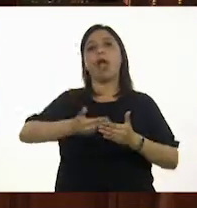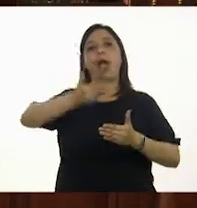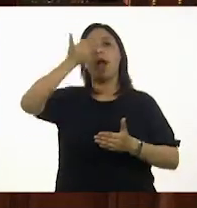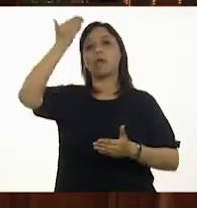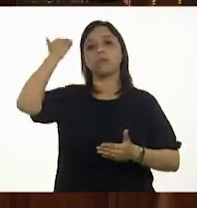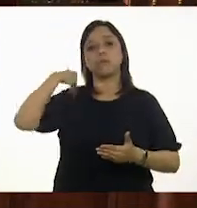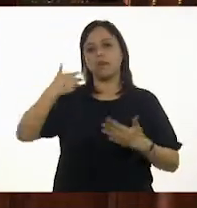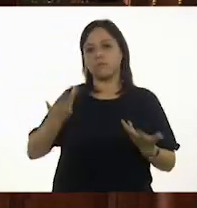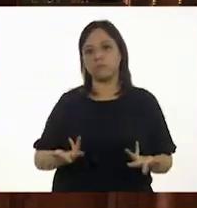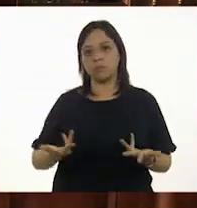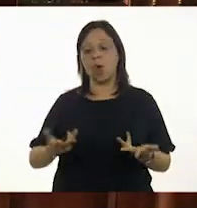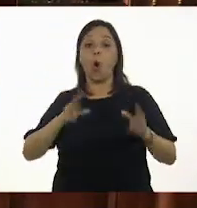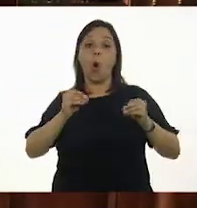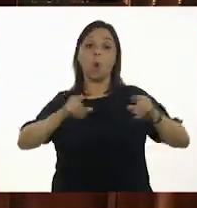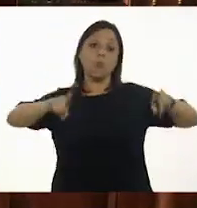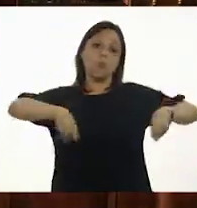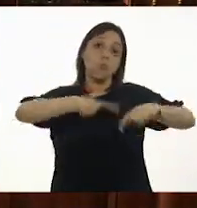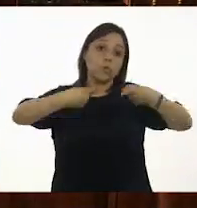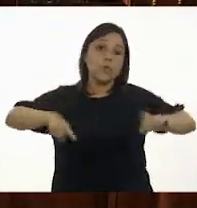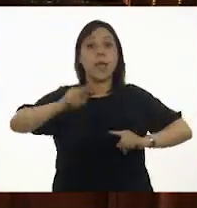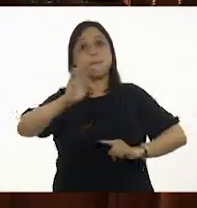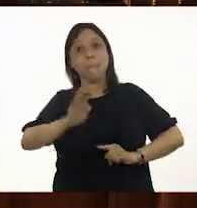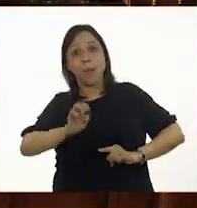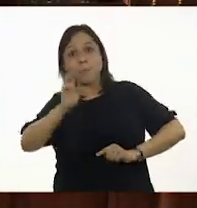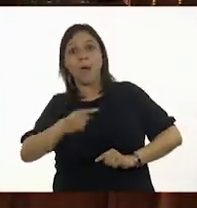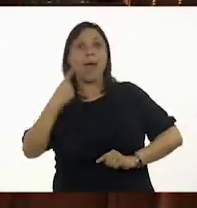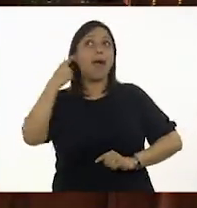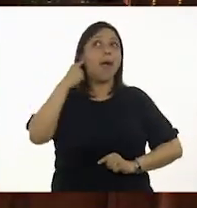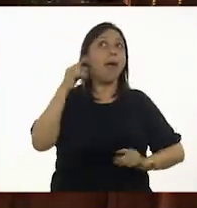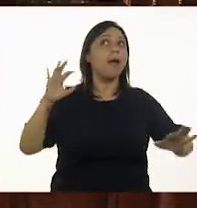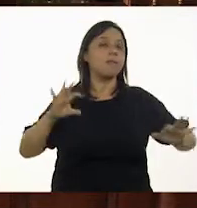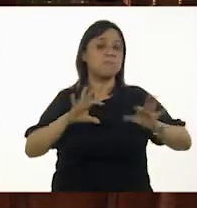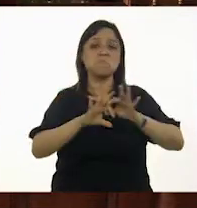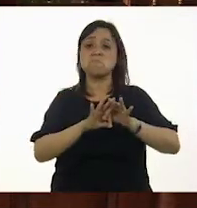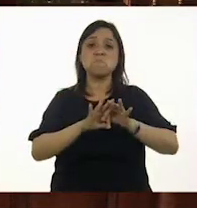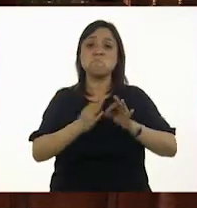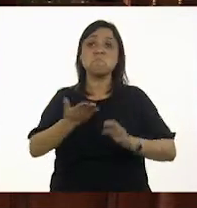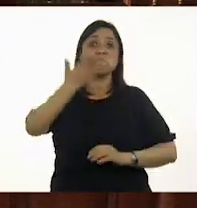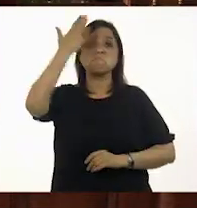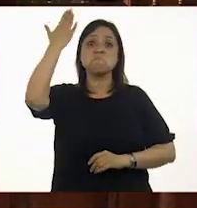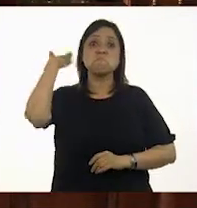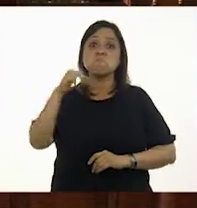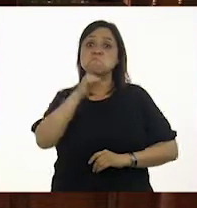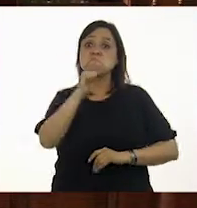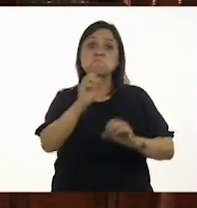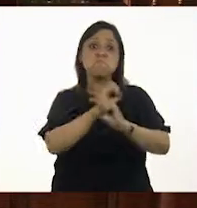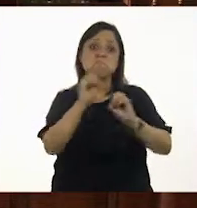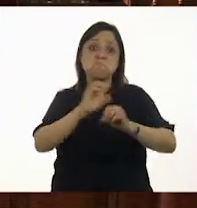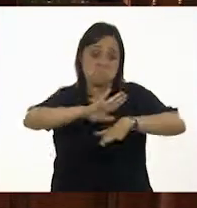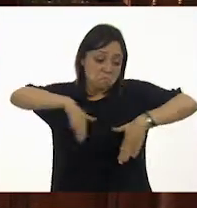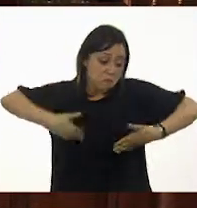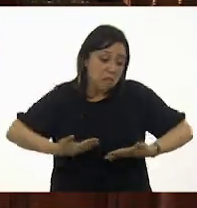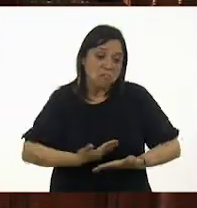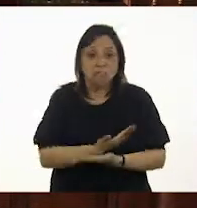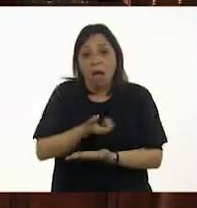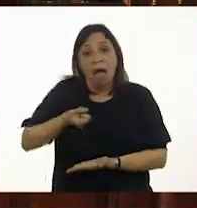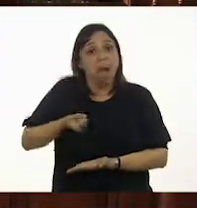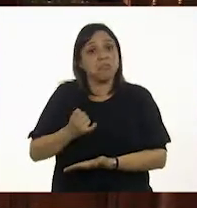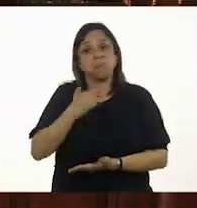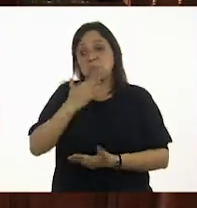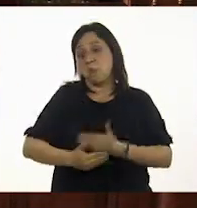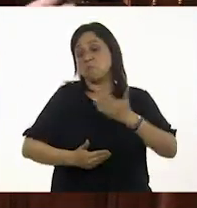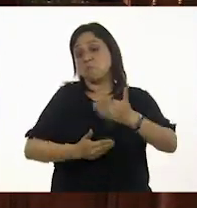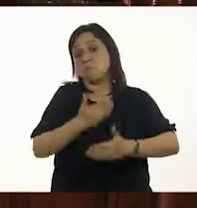música a los niños, a los bebés. A nadie se le ocurría eso, ¿no? O sea, uno nacía y ahí como mata, iba uno